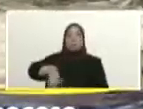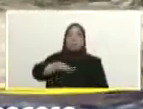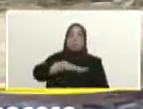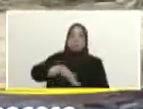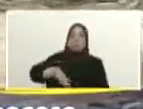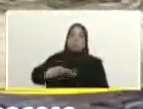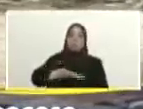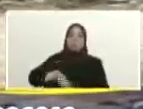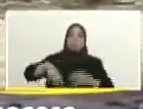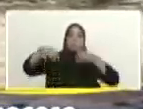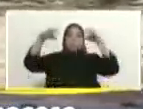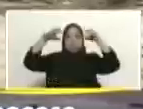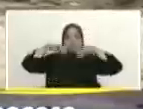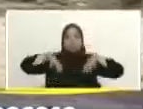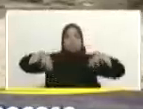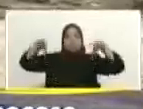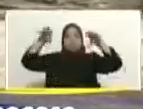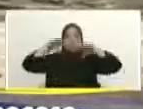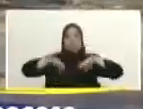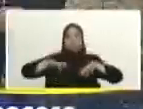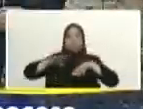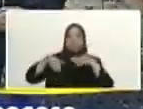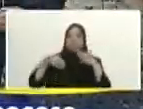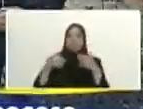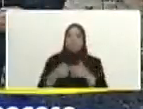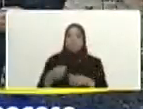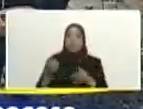bolivariana y pase lo que pase nosotros